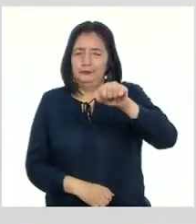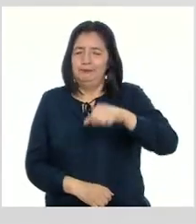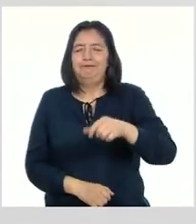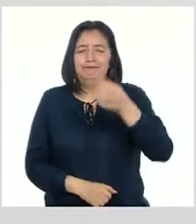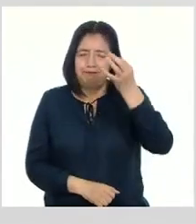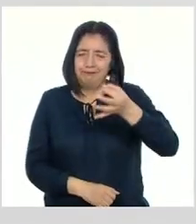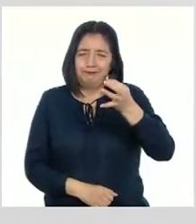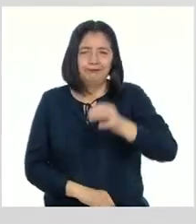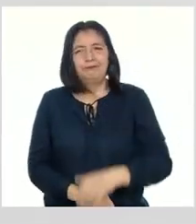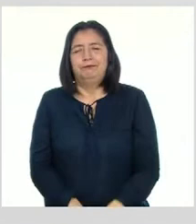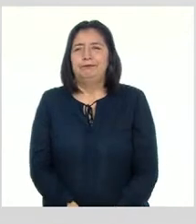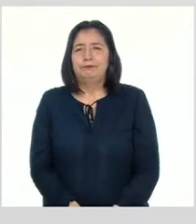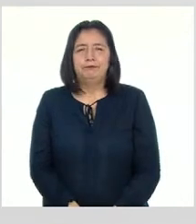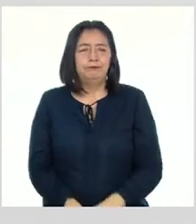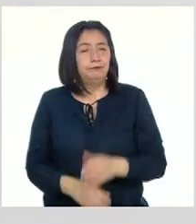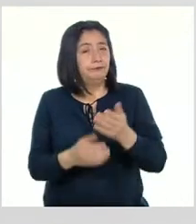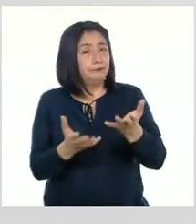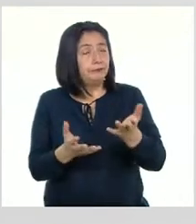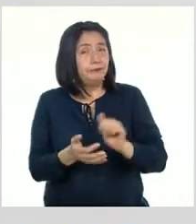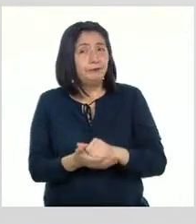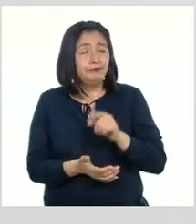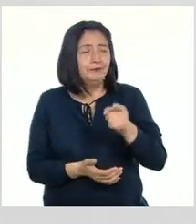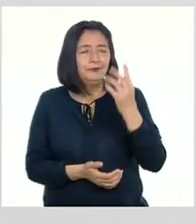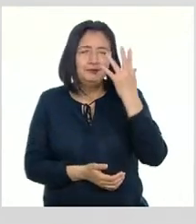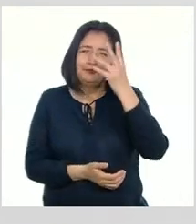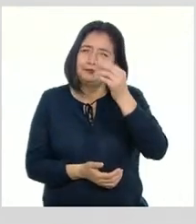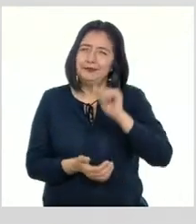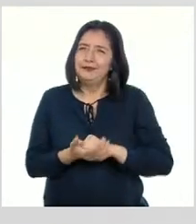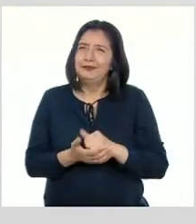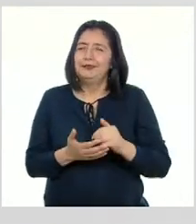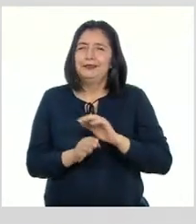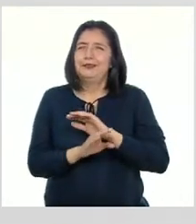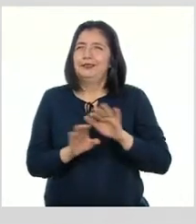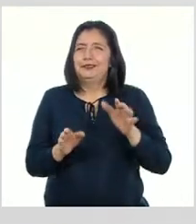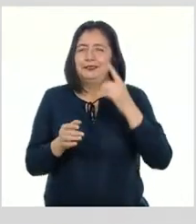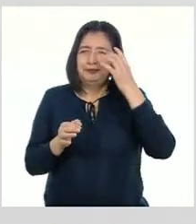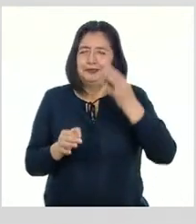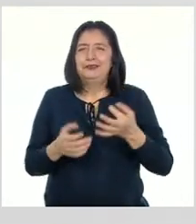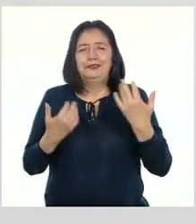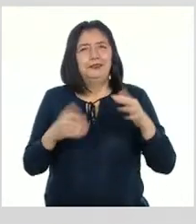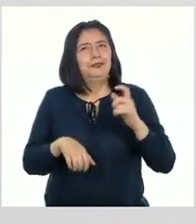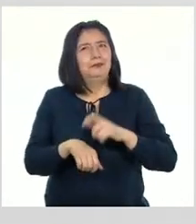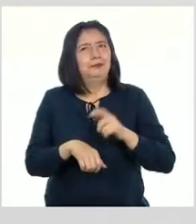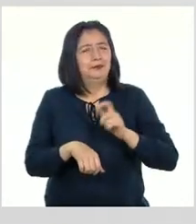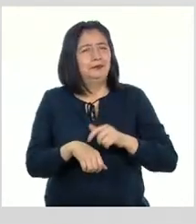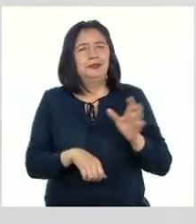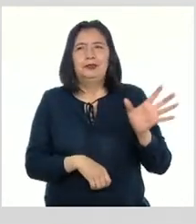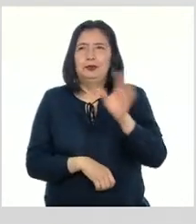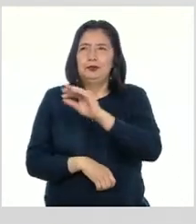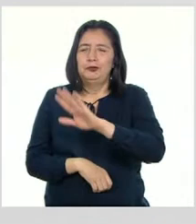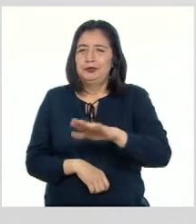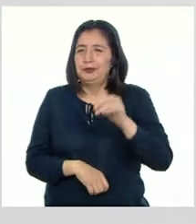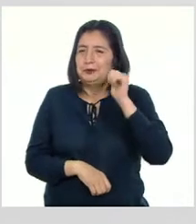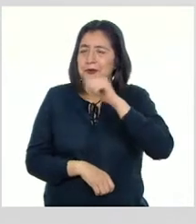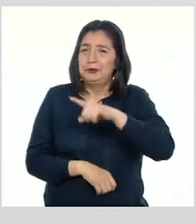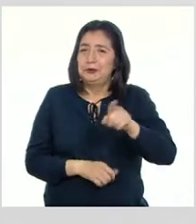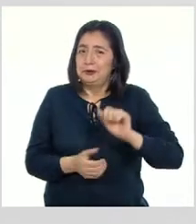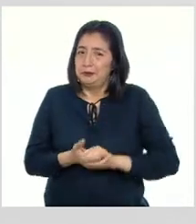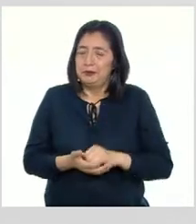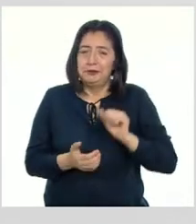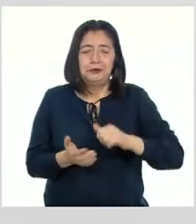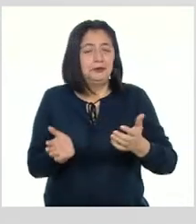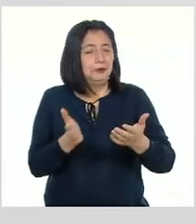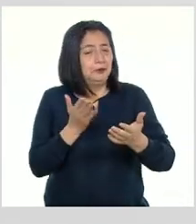efectivamente Y con este precioso cierre que has hecho Creo que es el momento de que todas las chicas y chicos